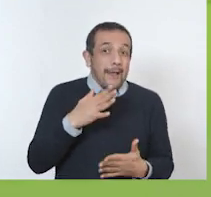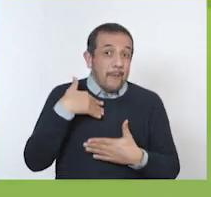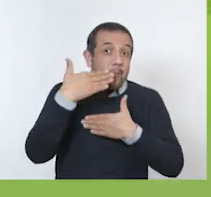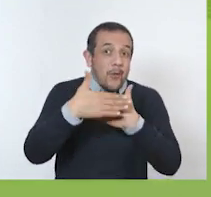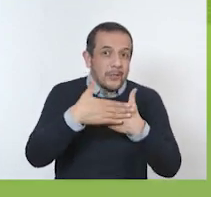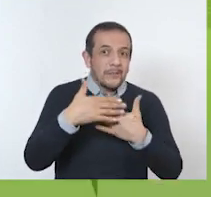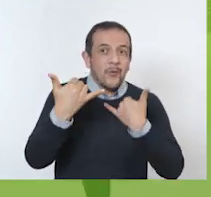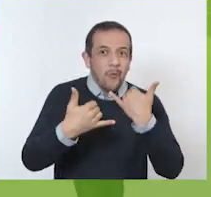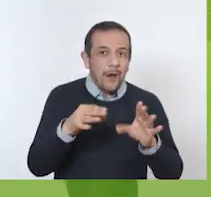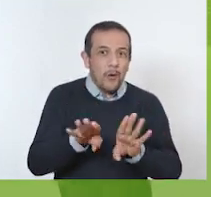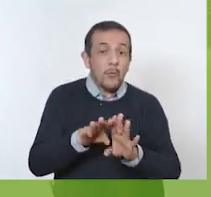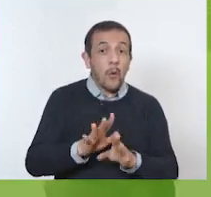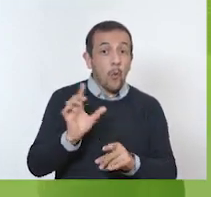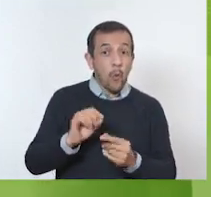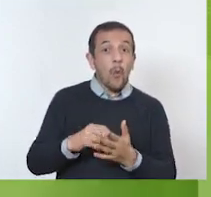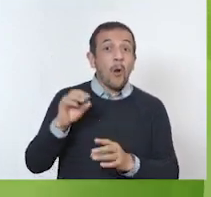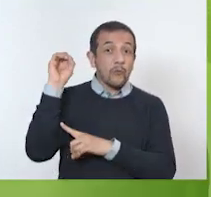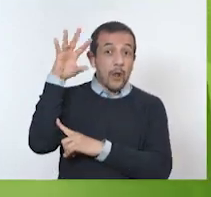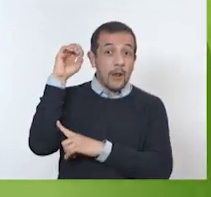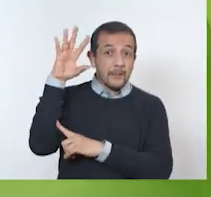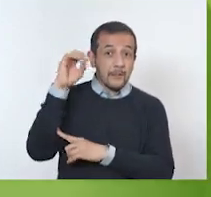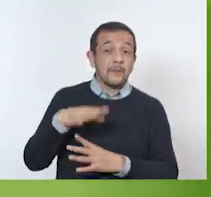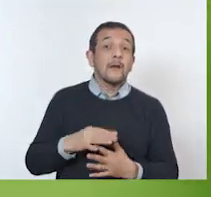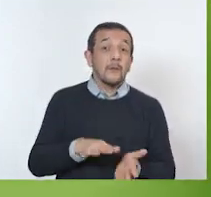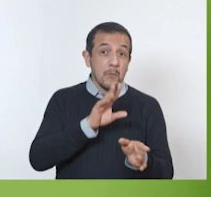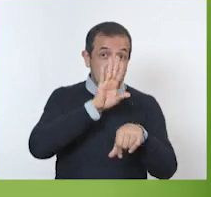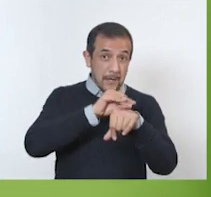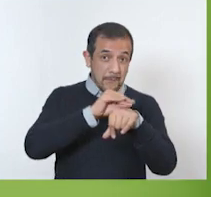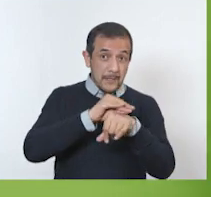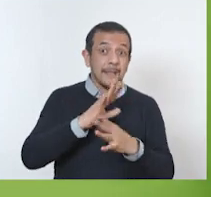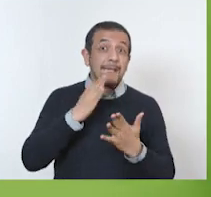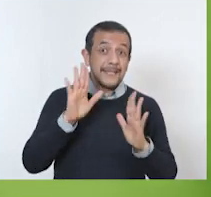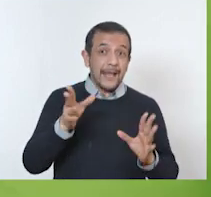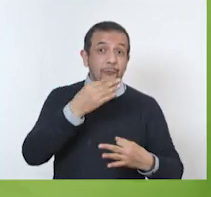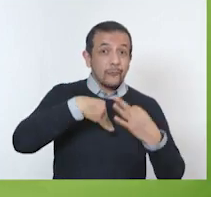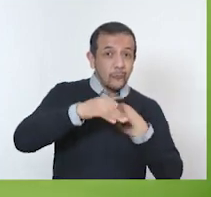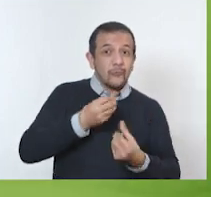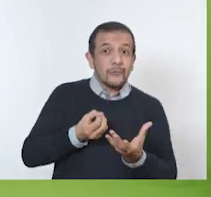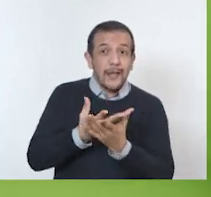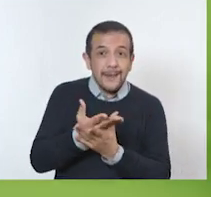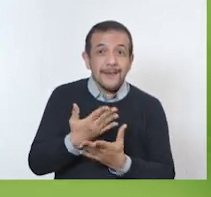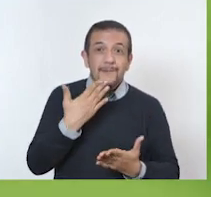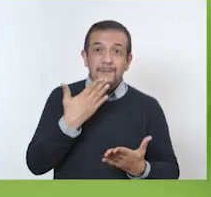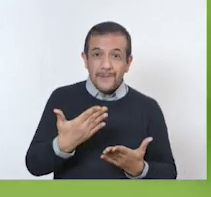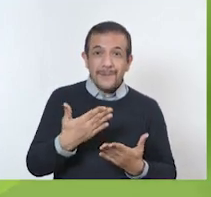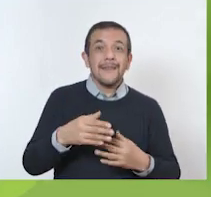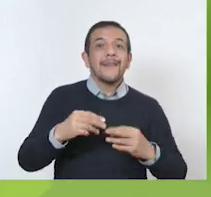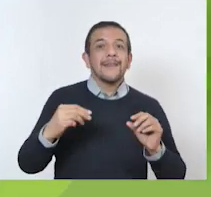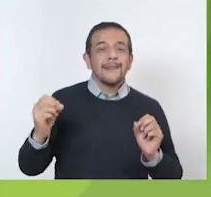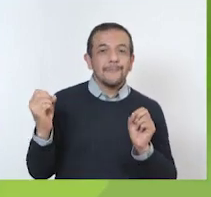lograrlo. Y cuando el semáforo nos lo permita, podemos salir con nuestros amigos muy bien preparados.